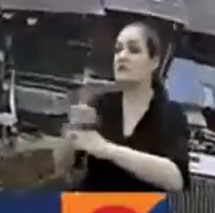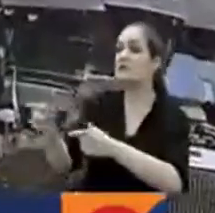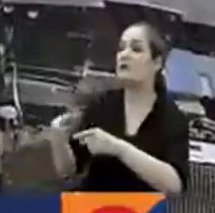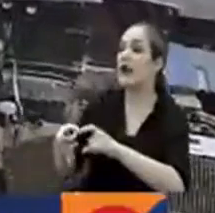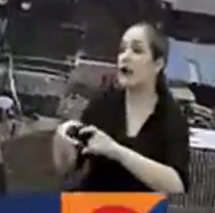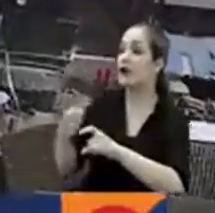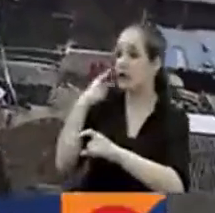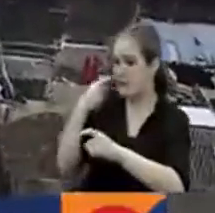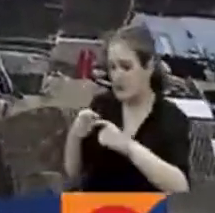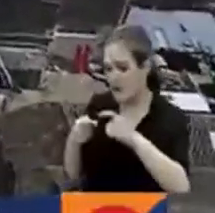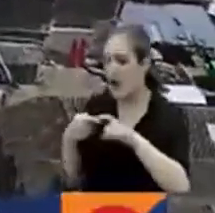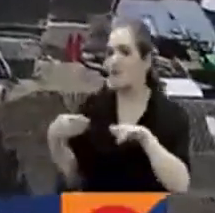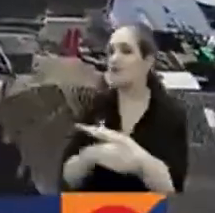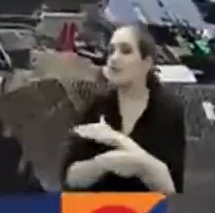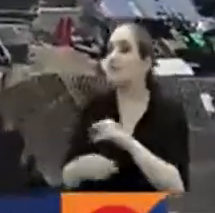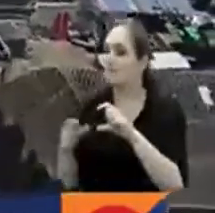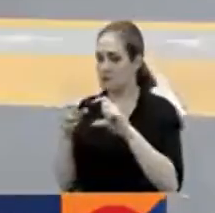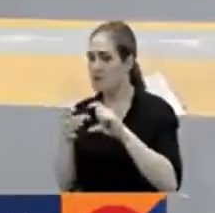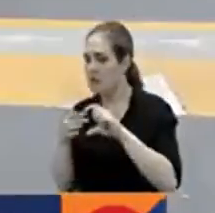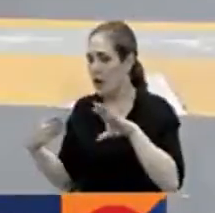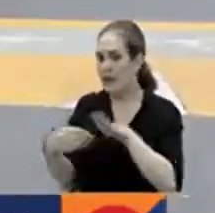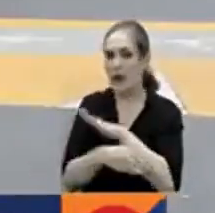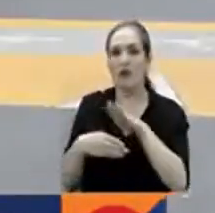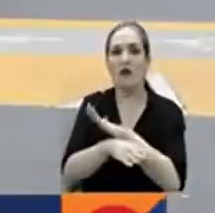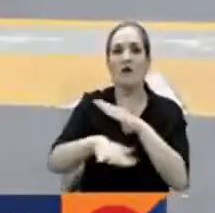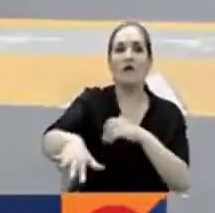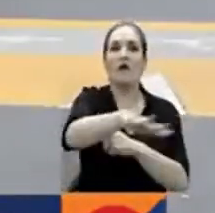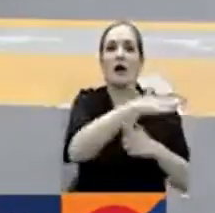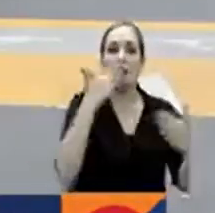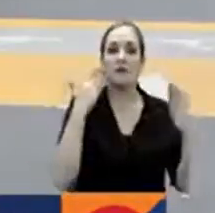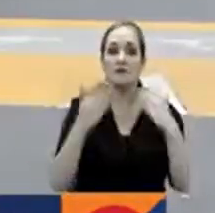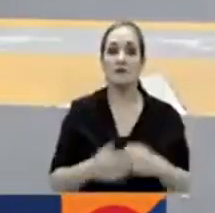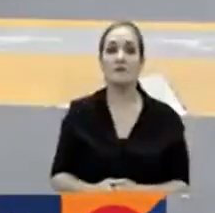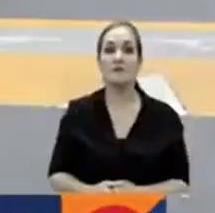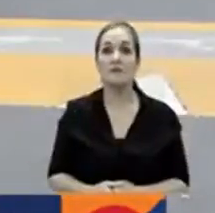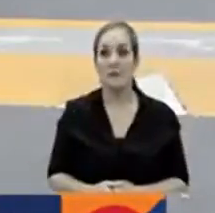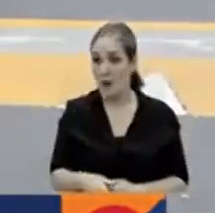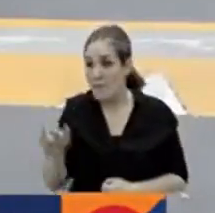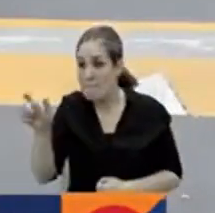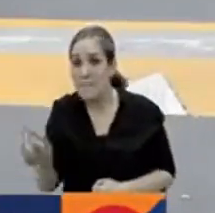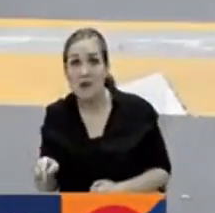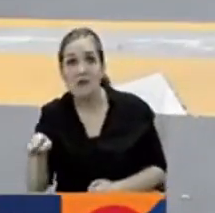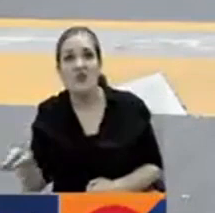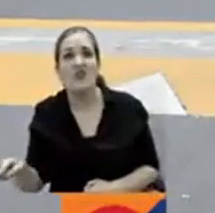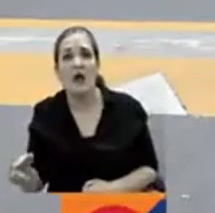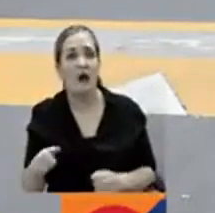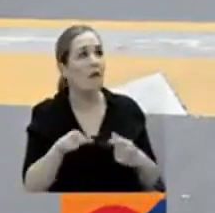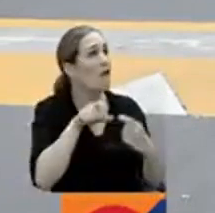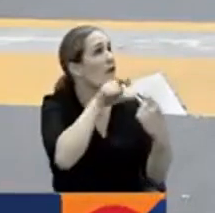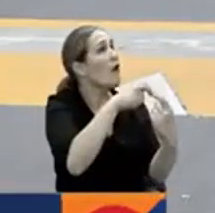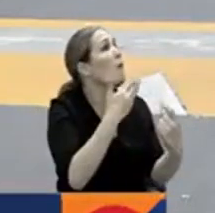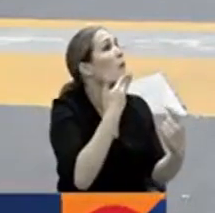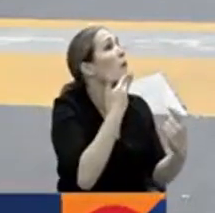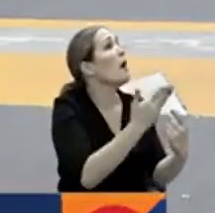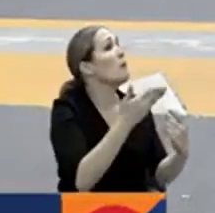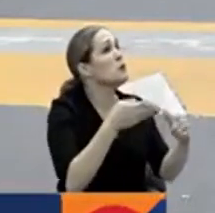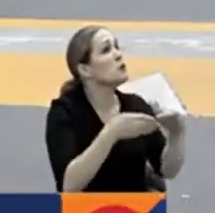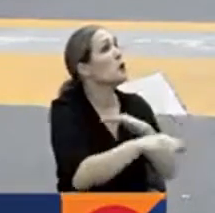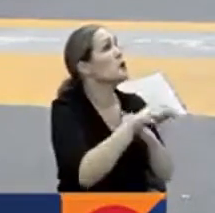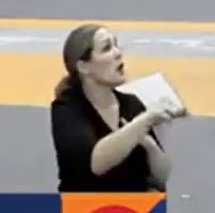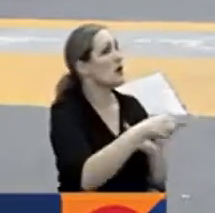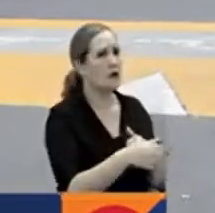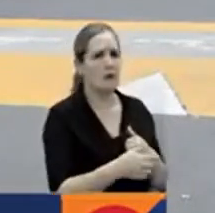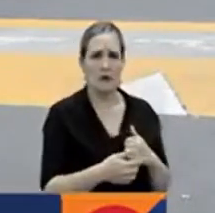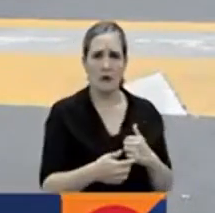carnetizadas como campesinos de la región. Deben pedir permiso para que personas extrañas e incluso familiares que no viven en esos